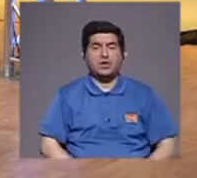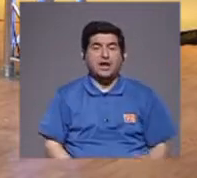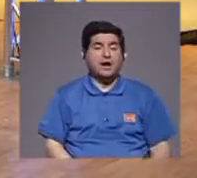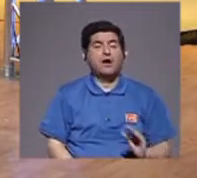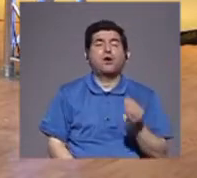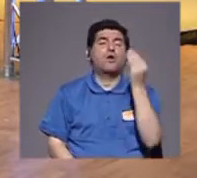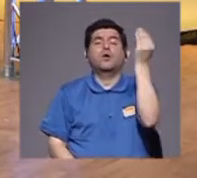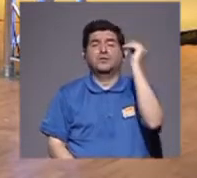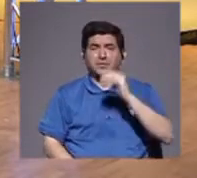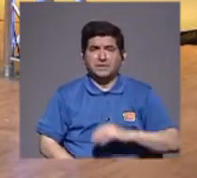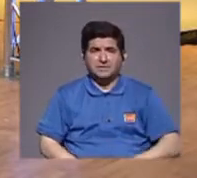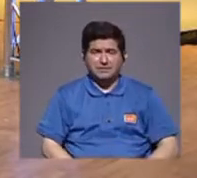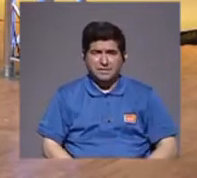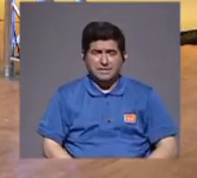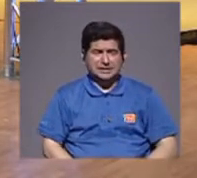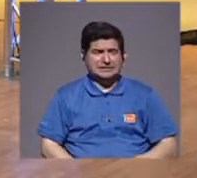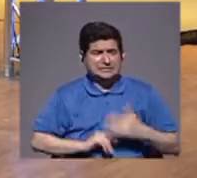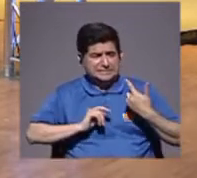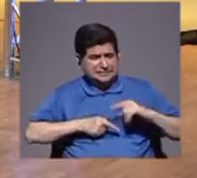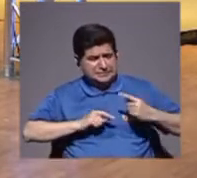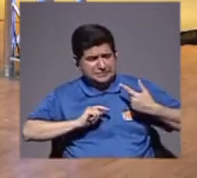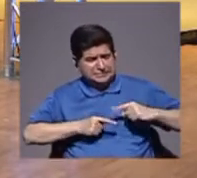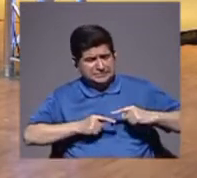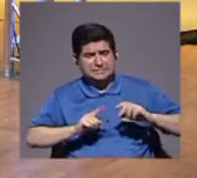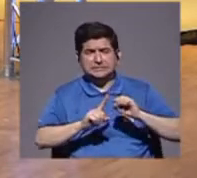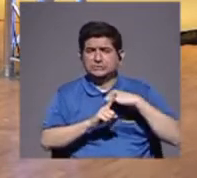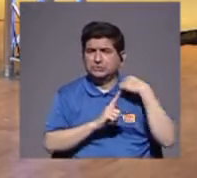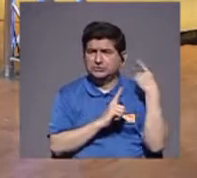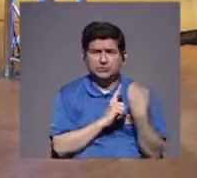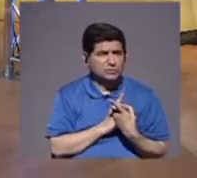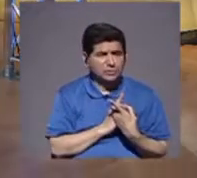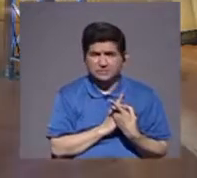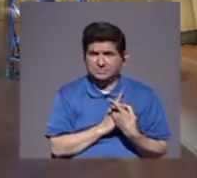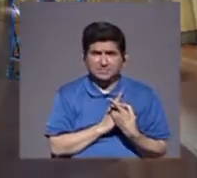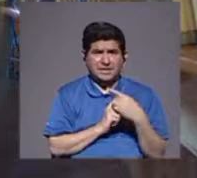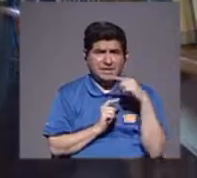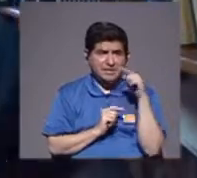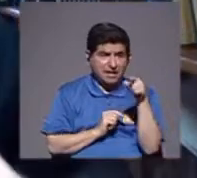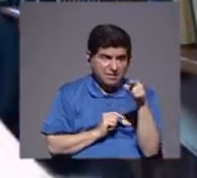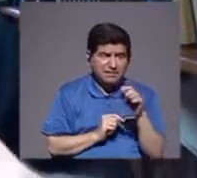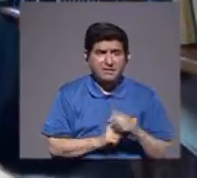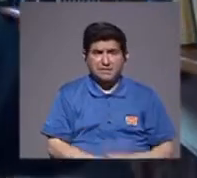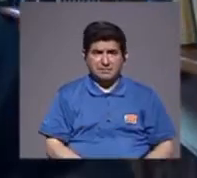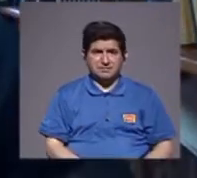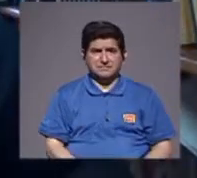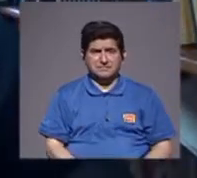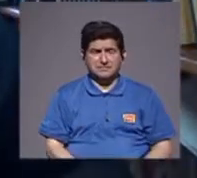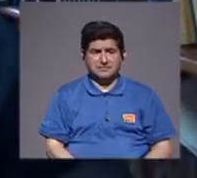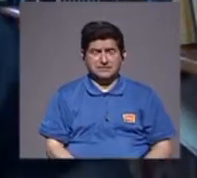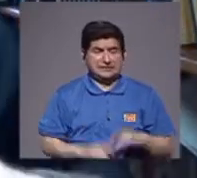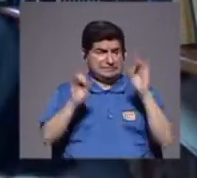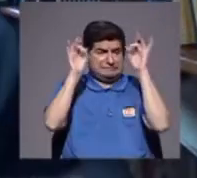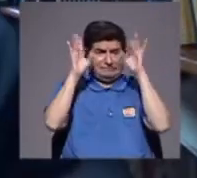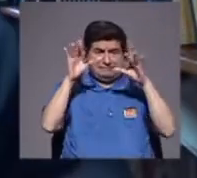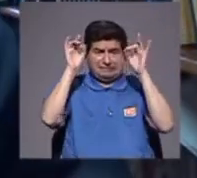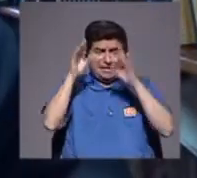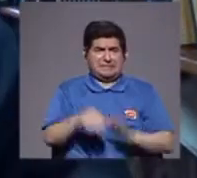muchachos jóvenes, muy doloroso, tiene que ser, para una sociedad, estar en ese, en ese, es terrible,